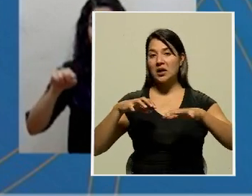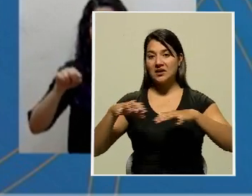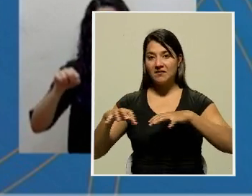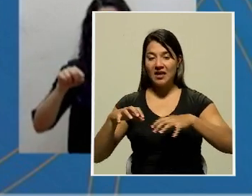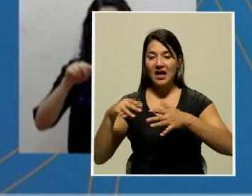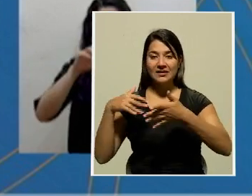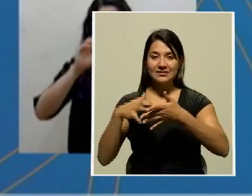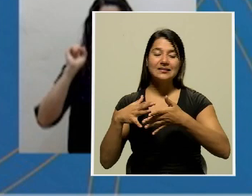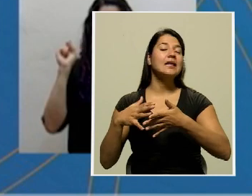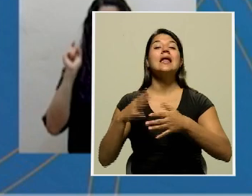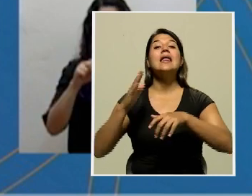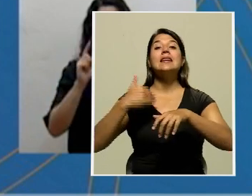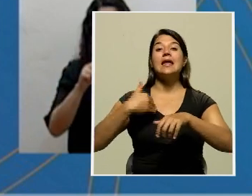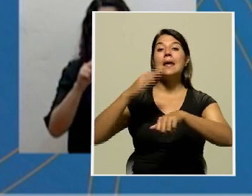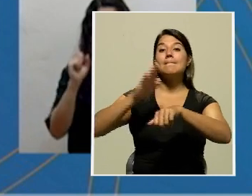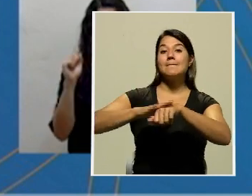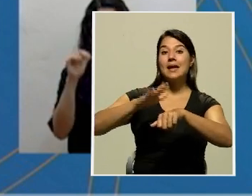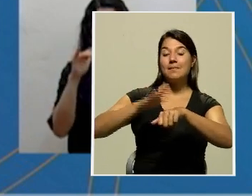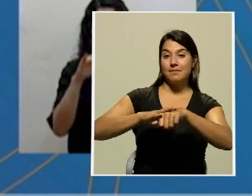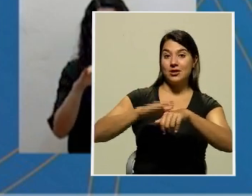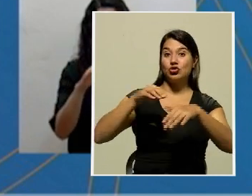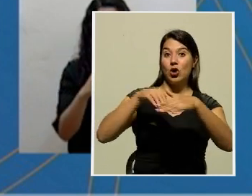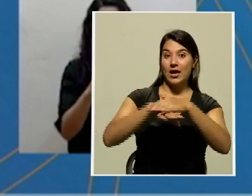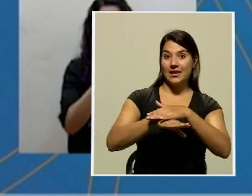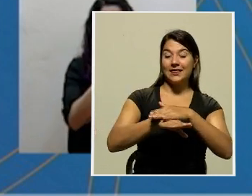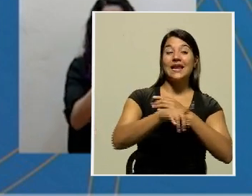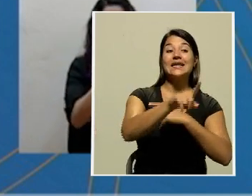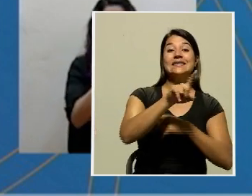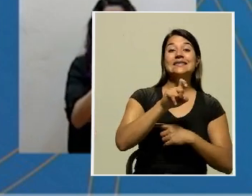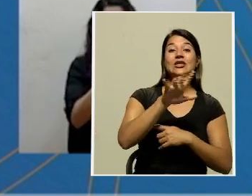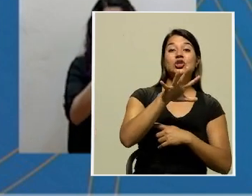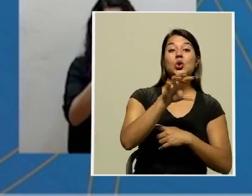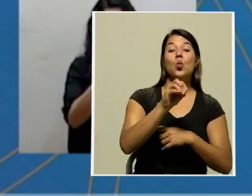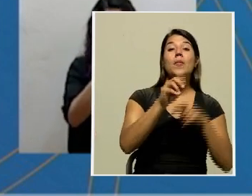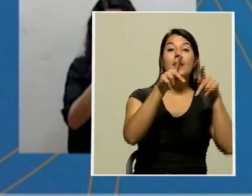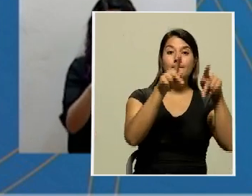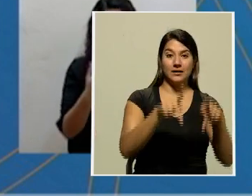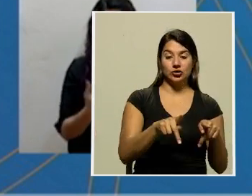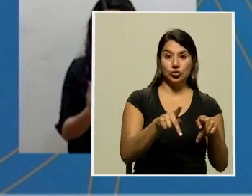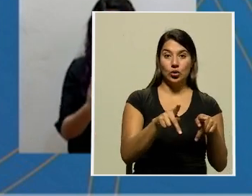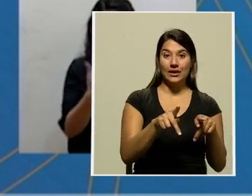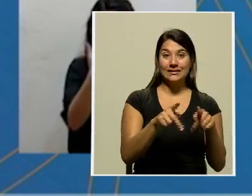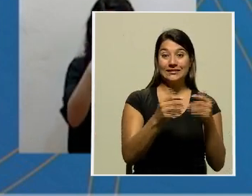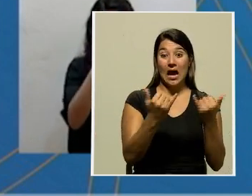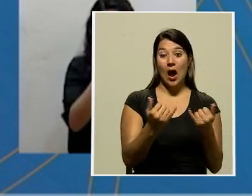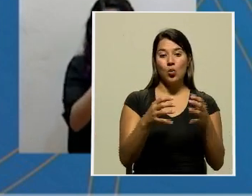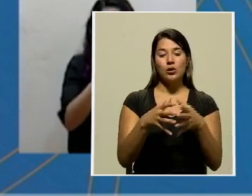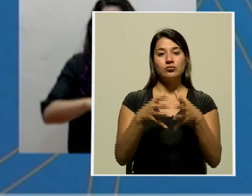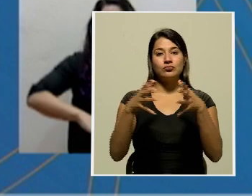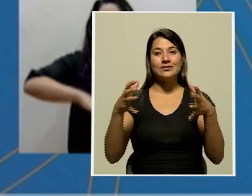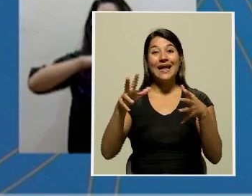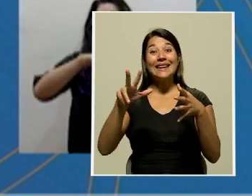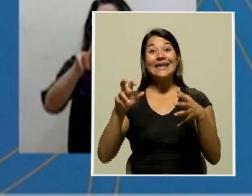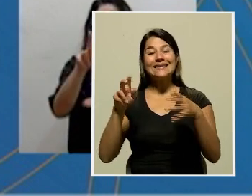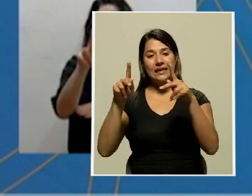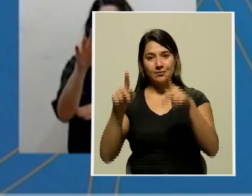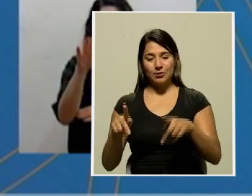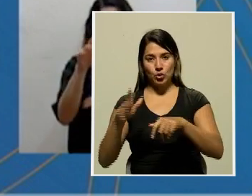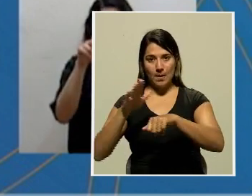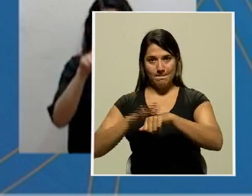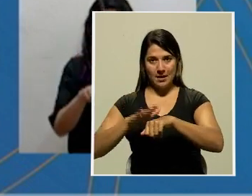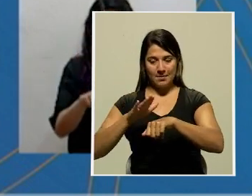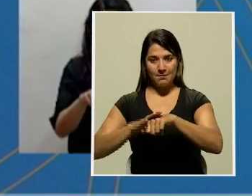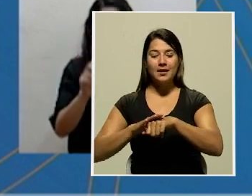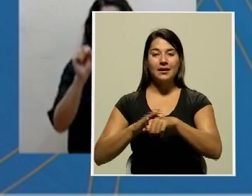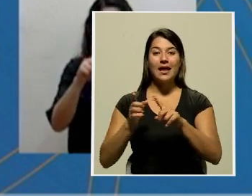ampliación en el aforo que va de 150 personas que está en este momento a 300 personas que se